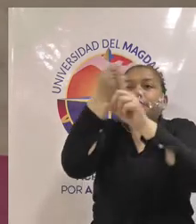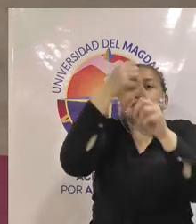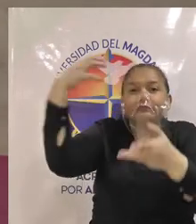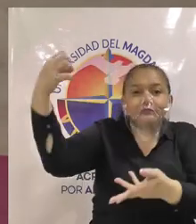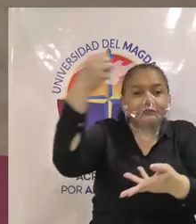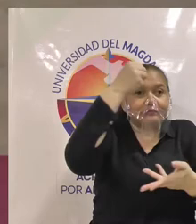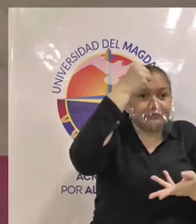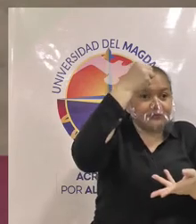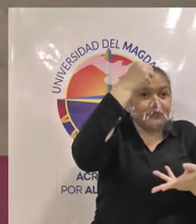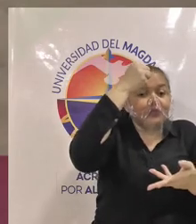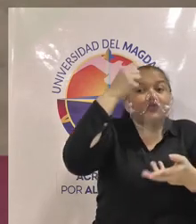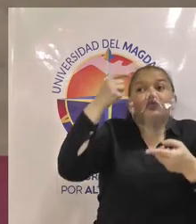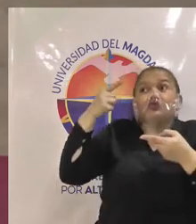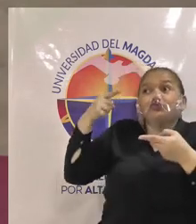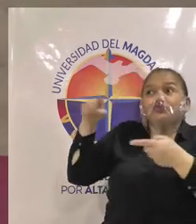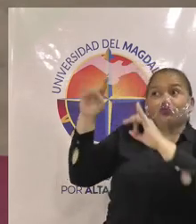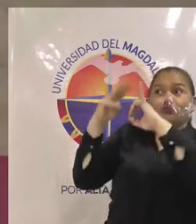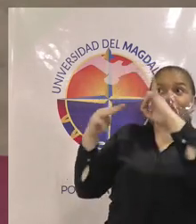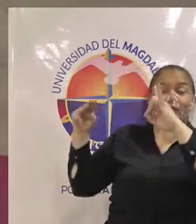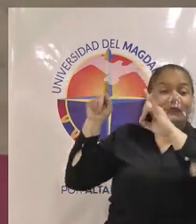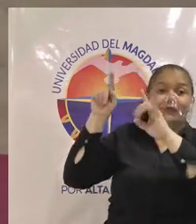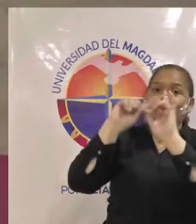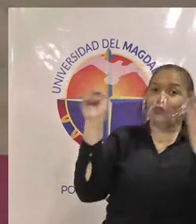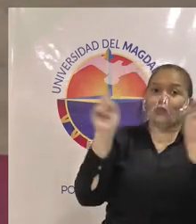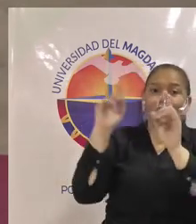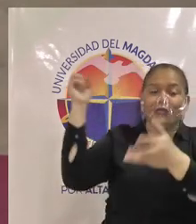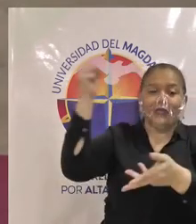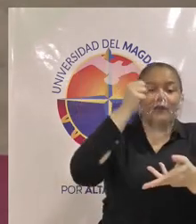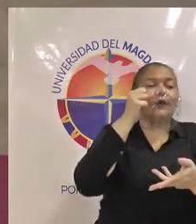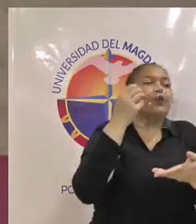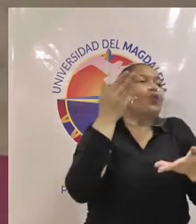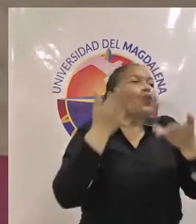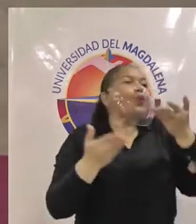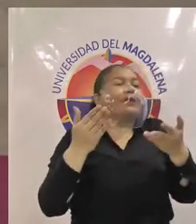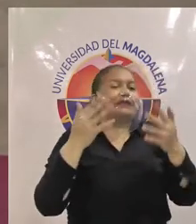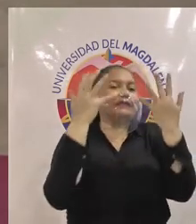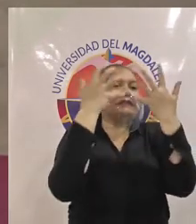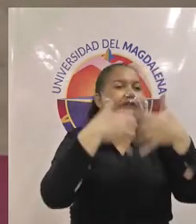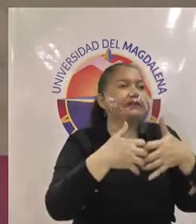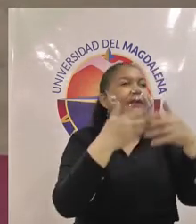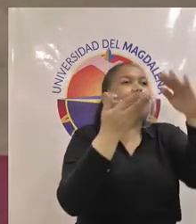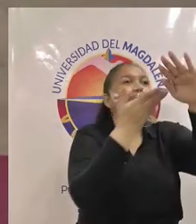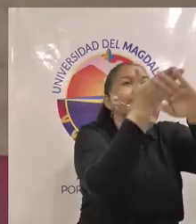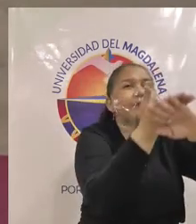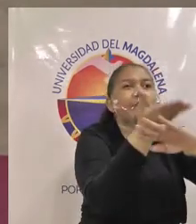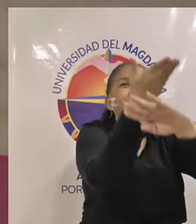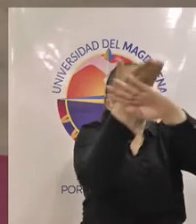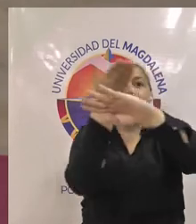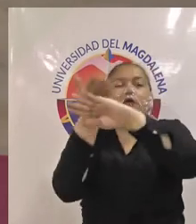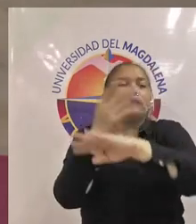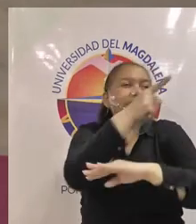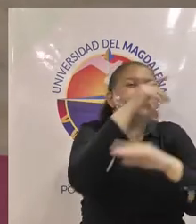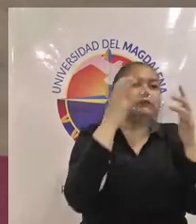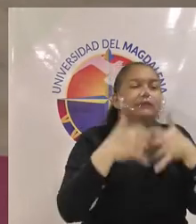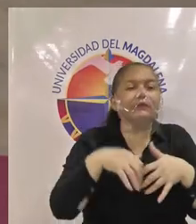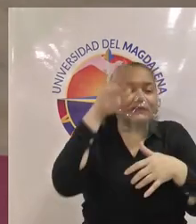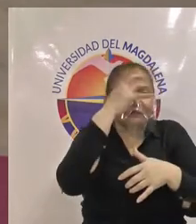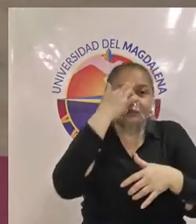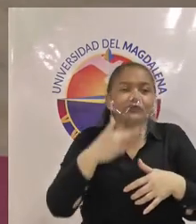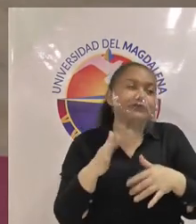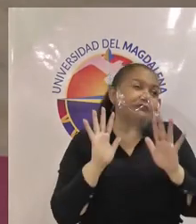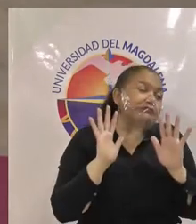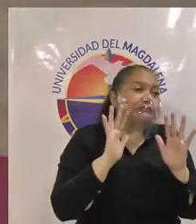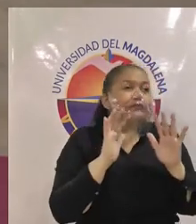principio no van a ser de la universidad lo que vamos a hacer es irnos a los sectores privados de la ciudad de santa marta de tal manera de que